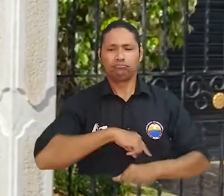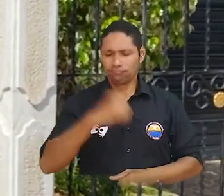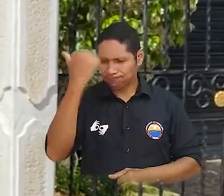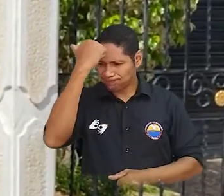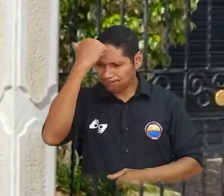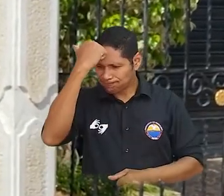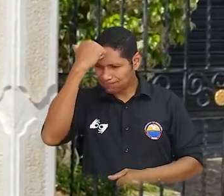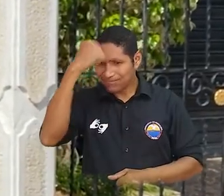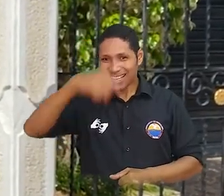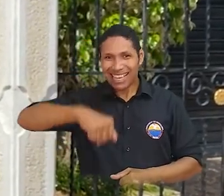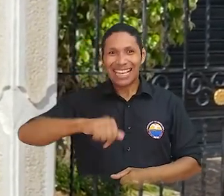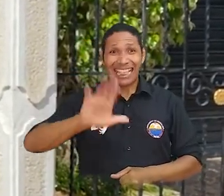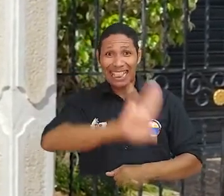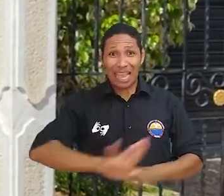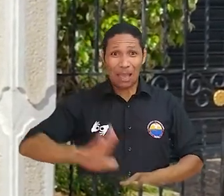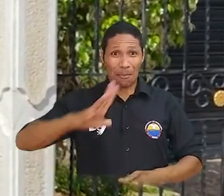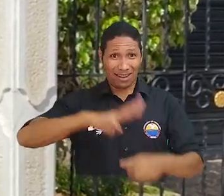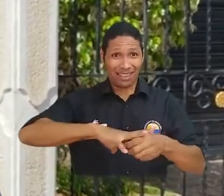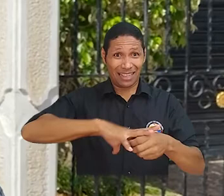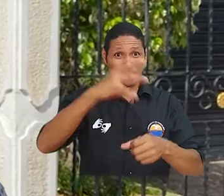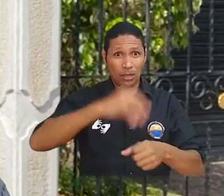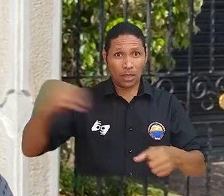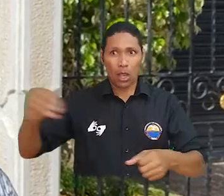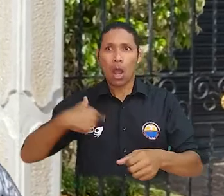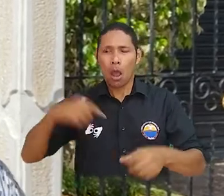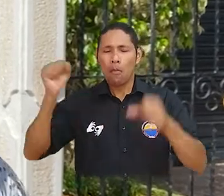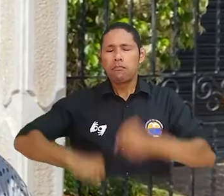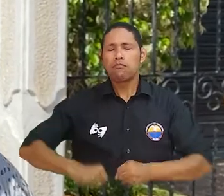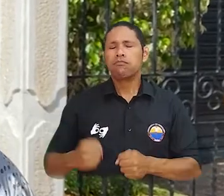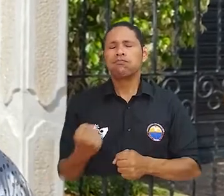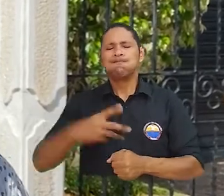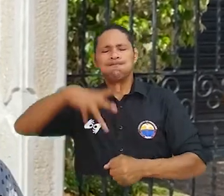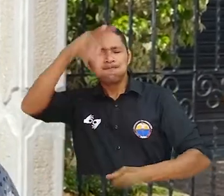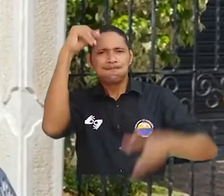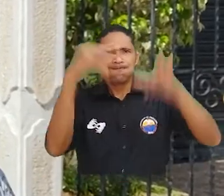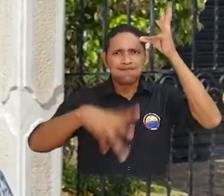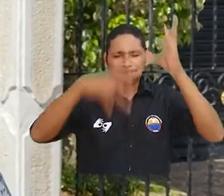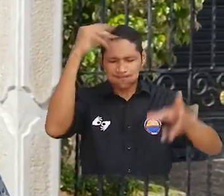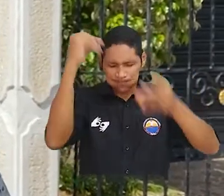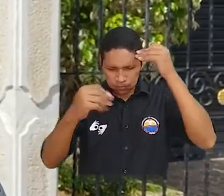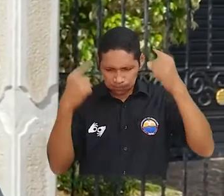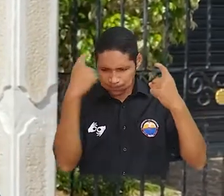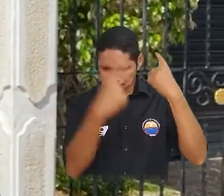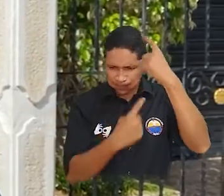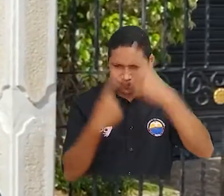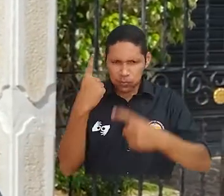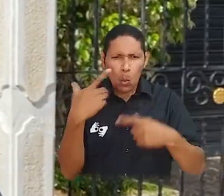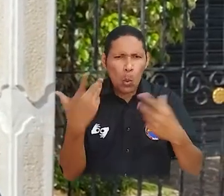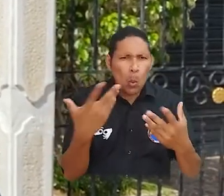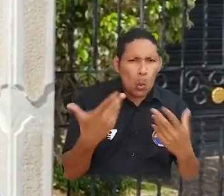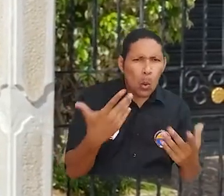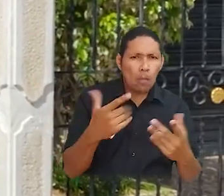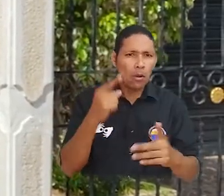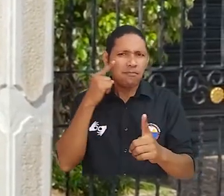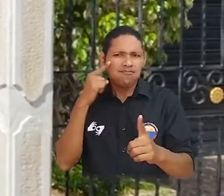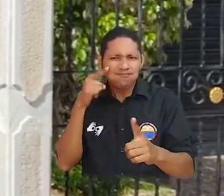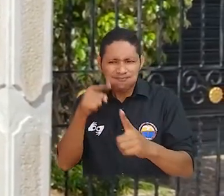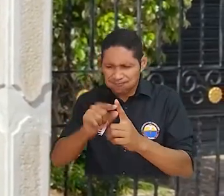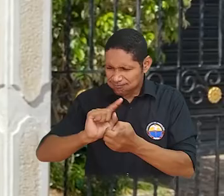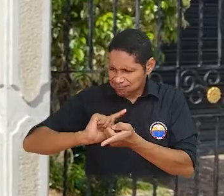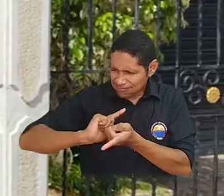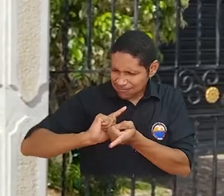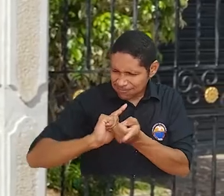docentes del Departamento del Magdalena converjamos sobre ellos para tratar de buscar nuestra